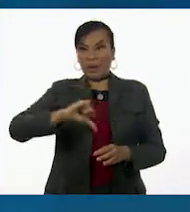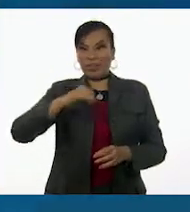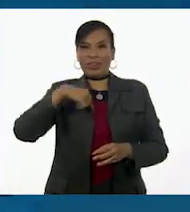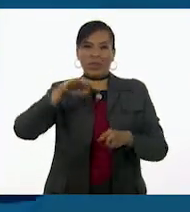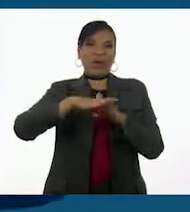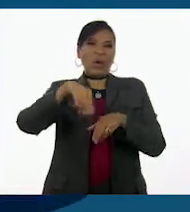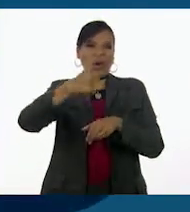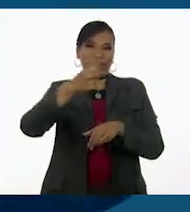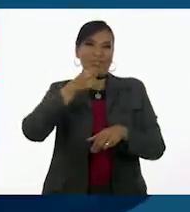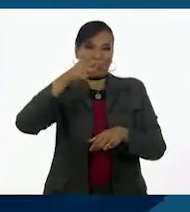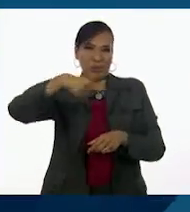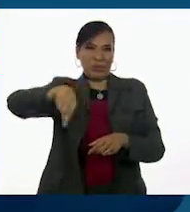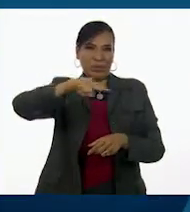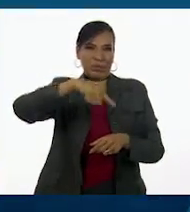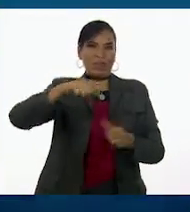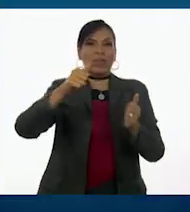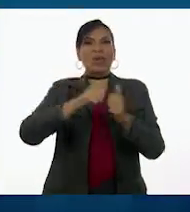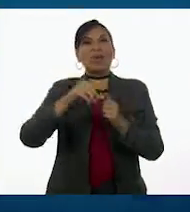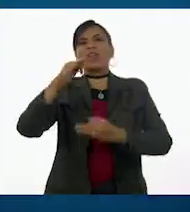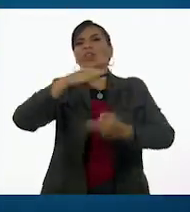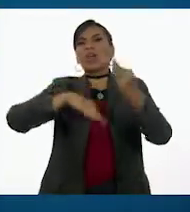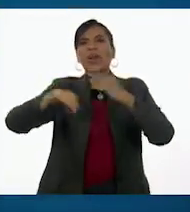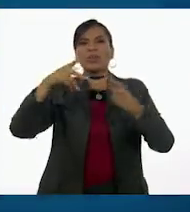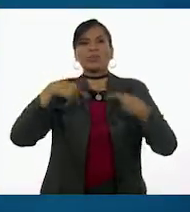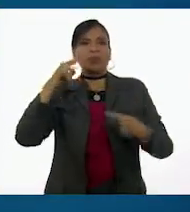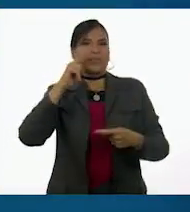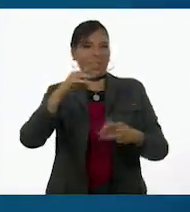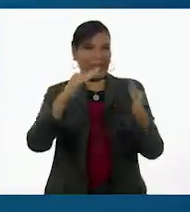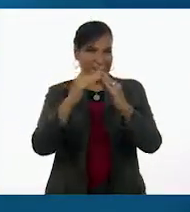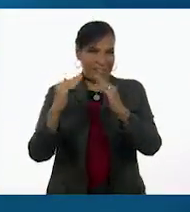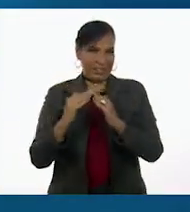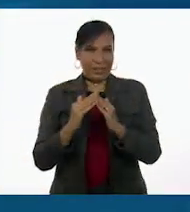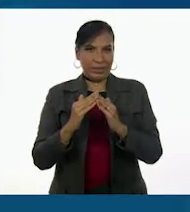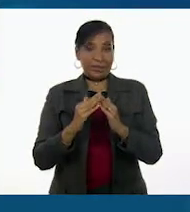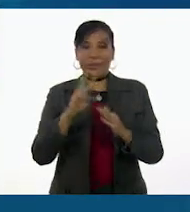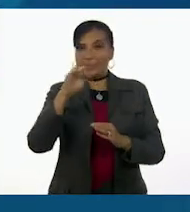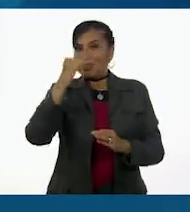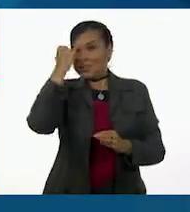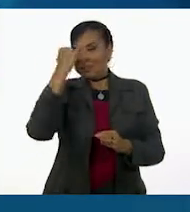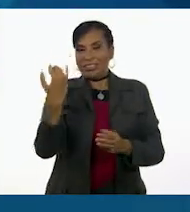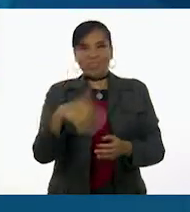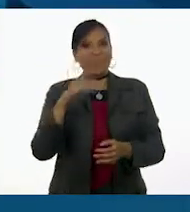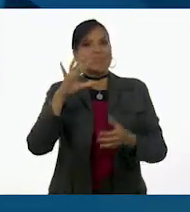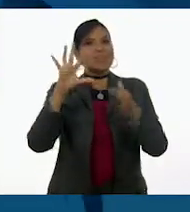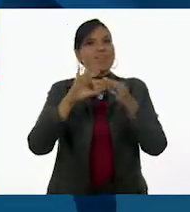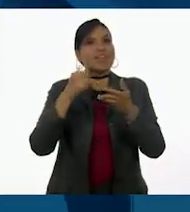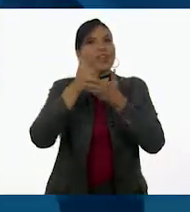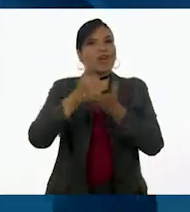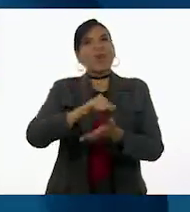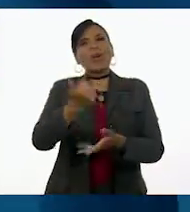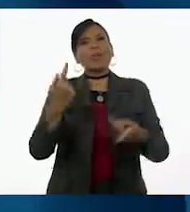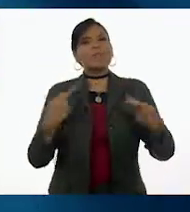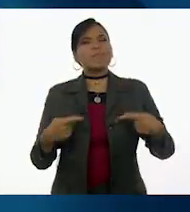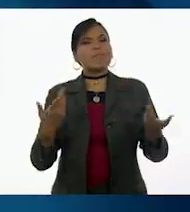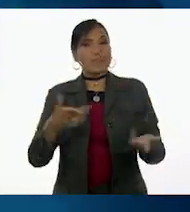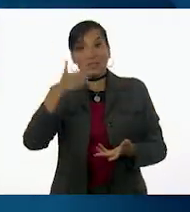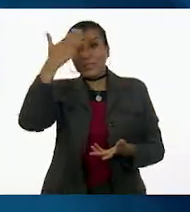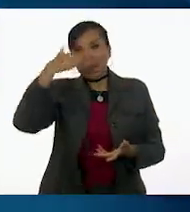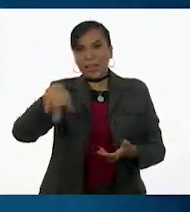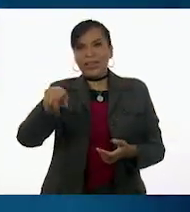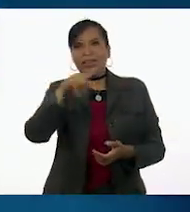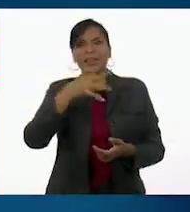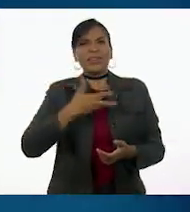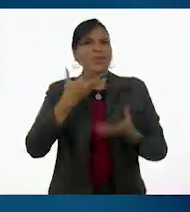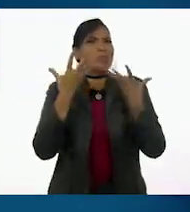en Once Niños con ustedes y con todos los que nos están viendo en sus casas. ¡Qué gran idea esta de hablar sobre ayudar a los demás! ¿Sabían que